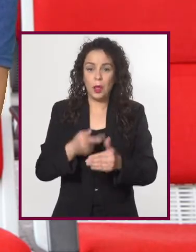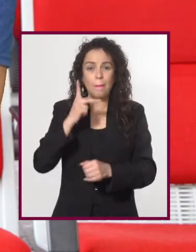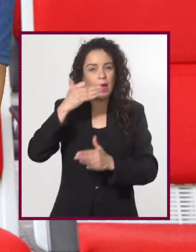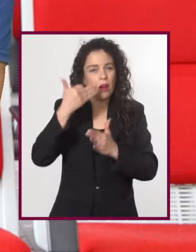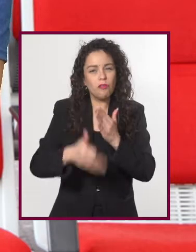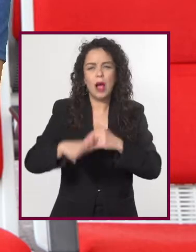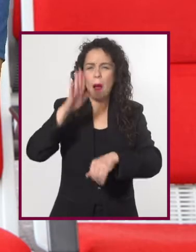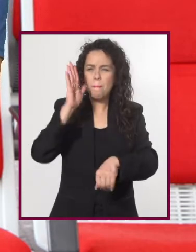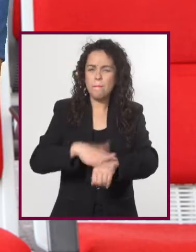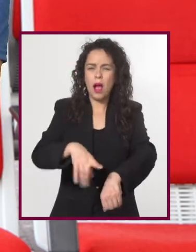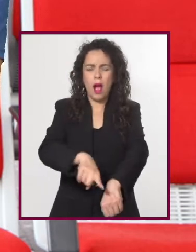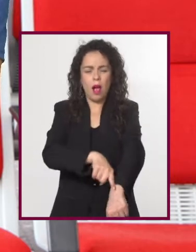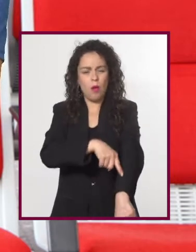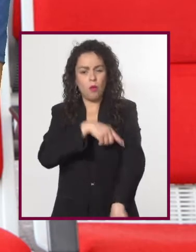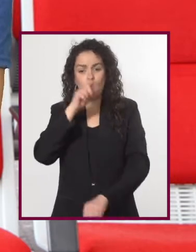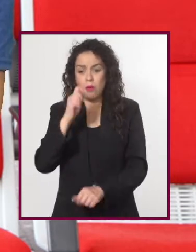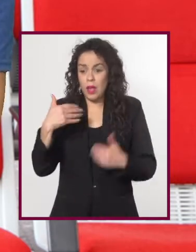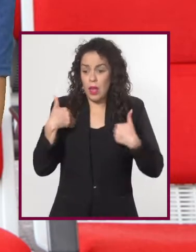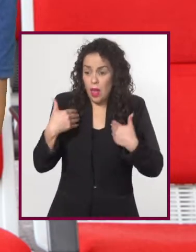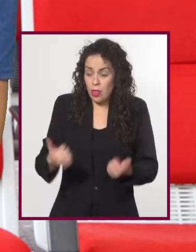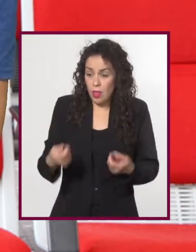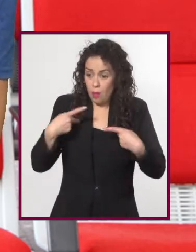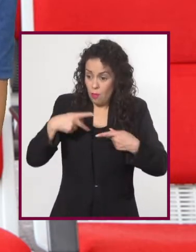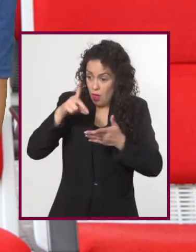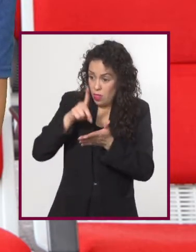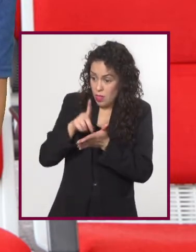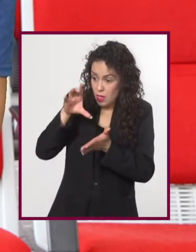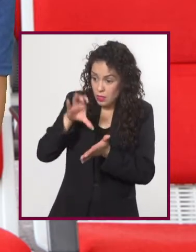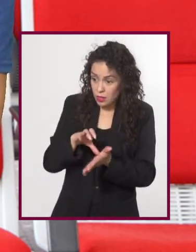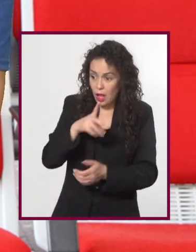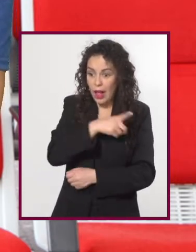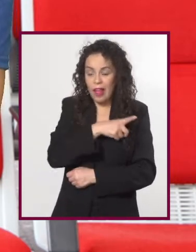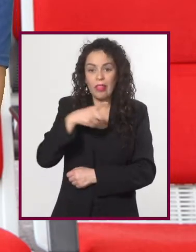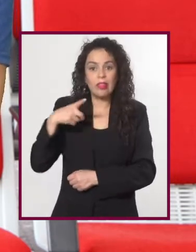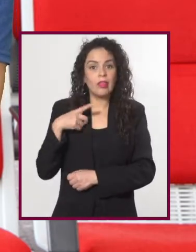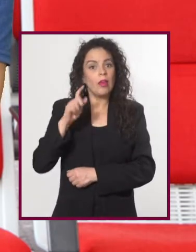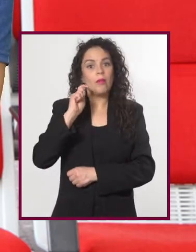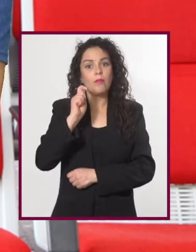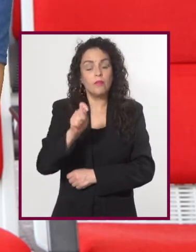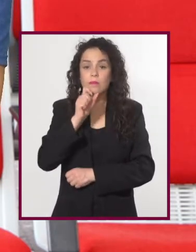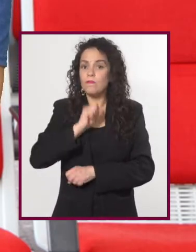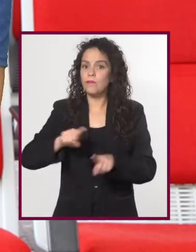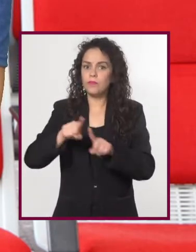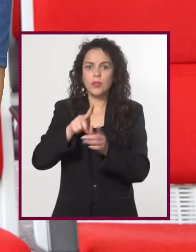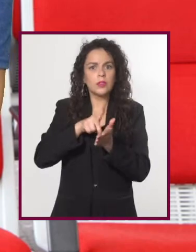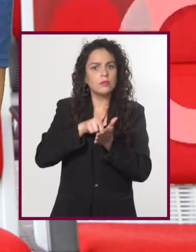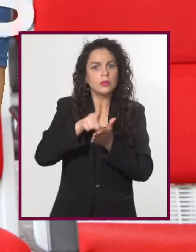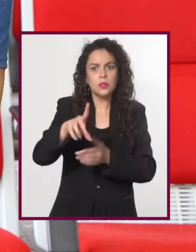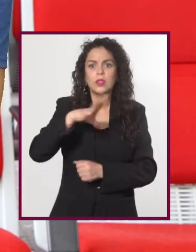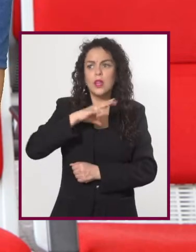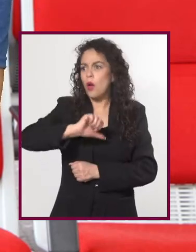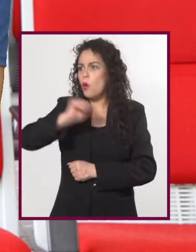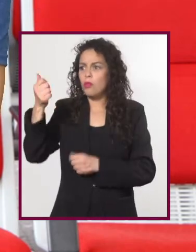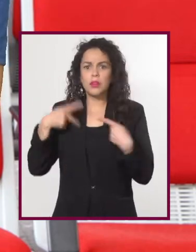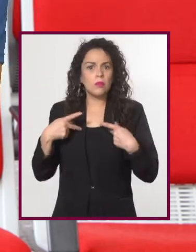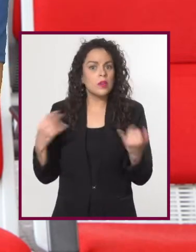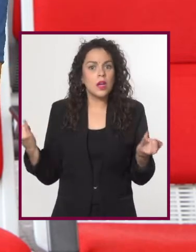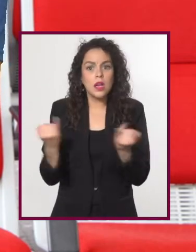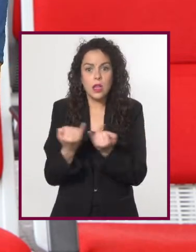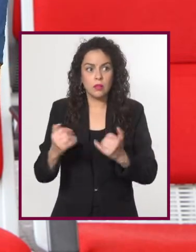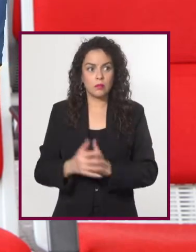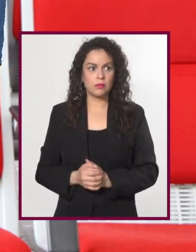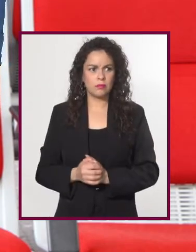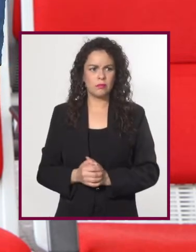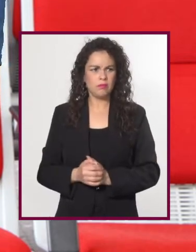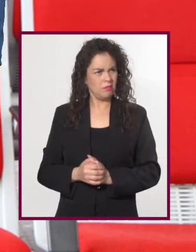aún faltaba un camino largo para entender que las personas con discapacidad deben disfrutar de los mismos derechos que cualquier otra